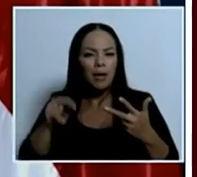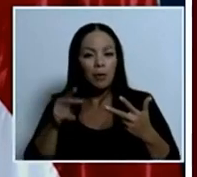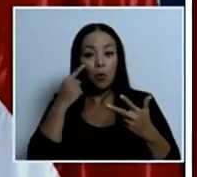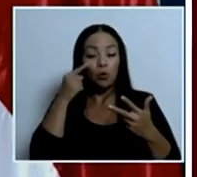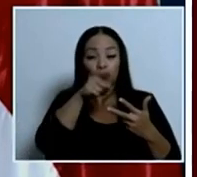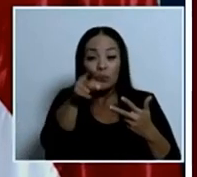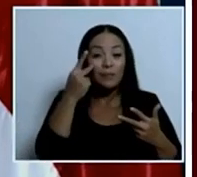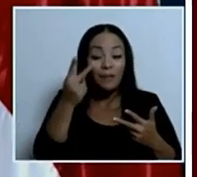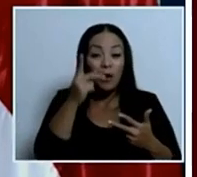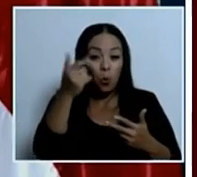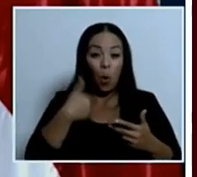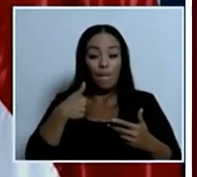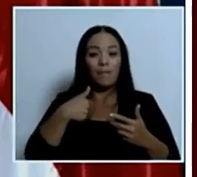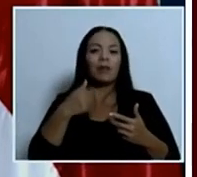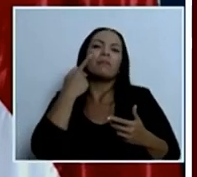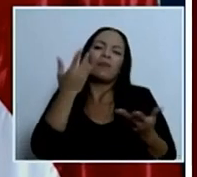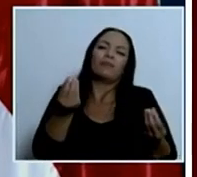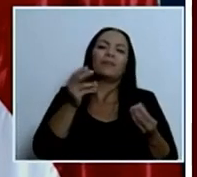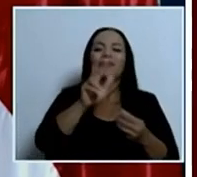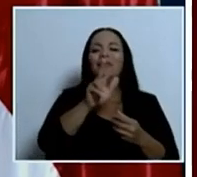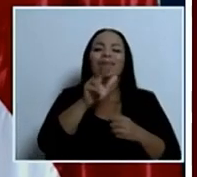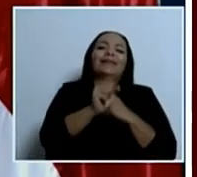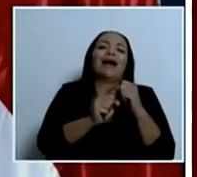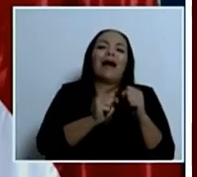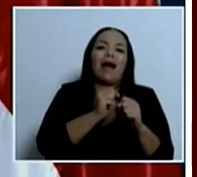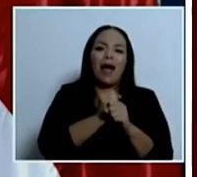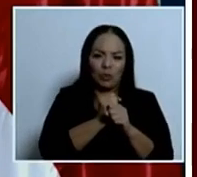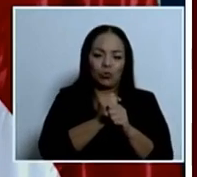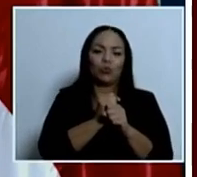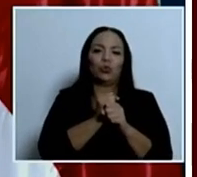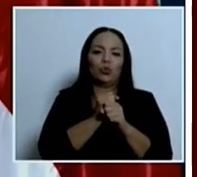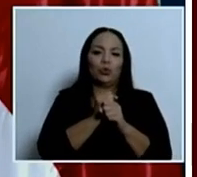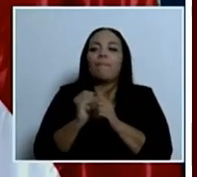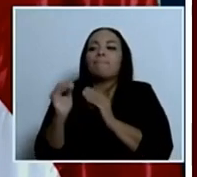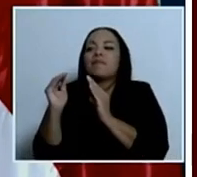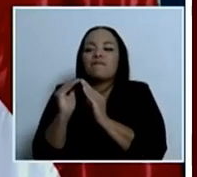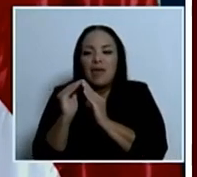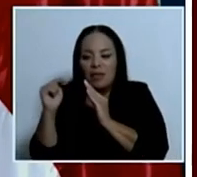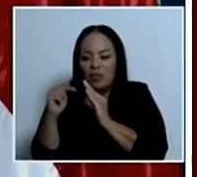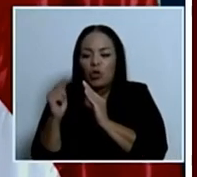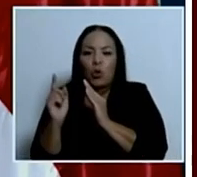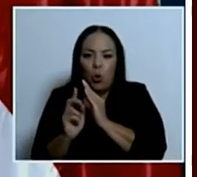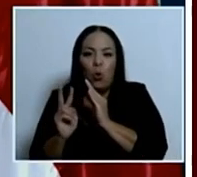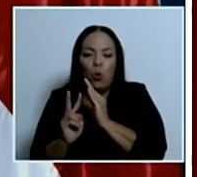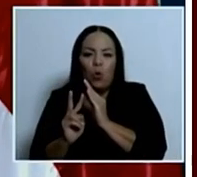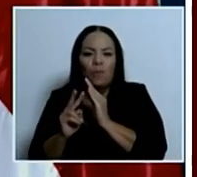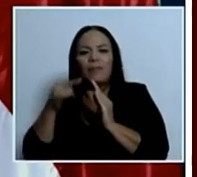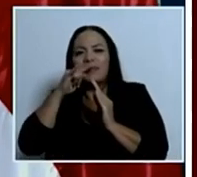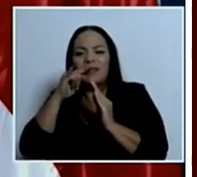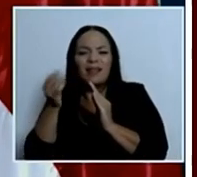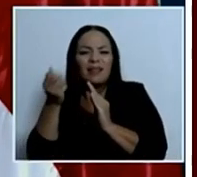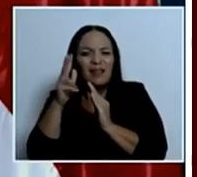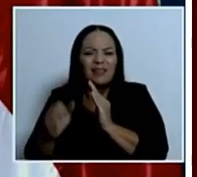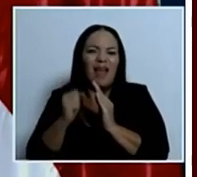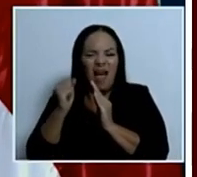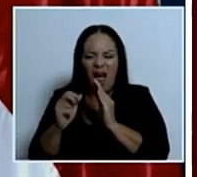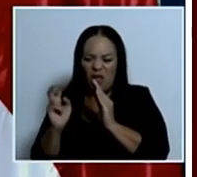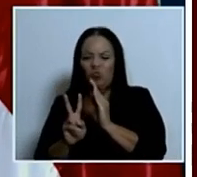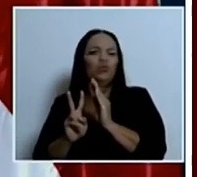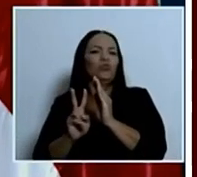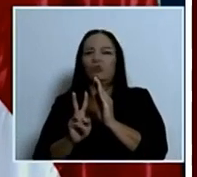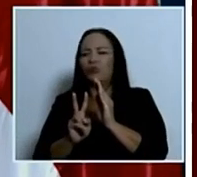33 años viviendo conviviendo en la intimidad con una niña de 13 años